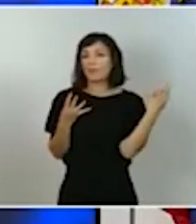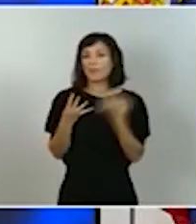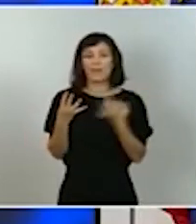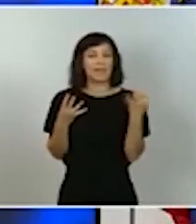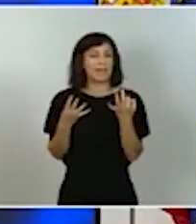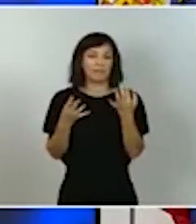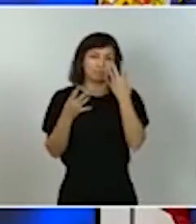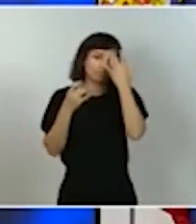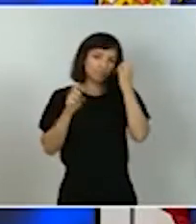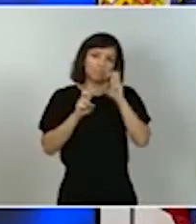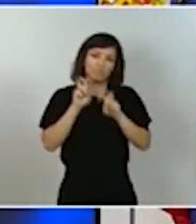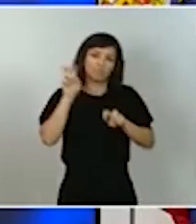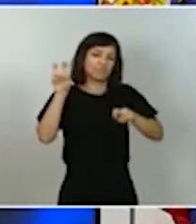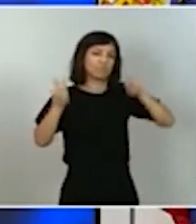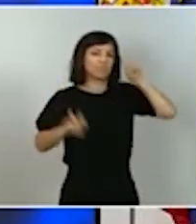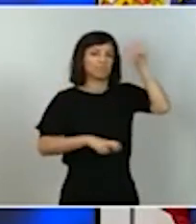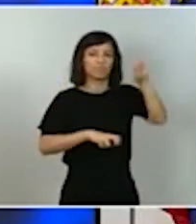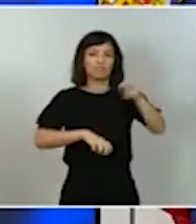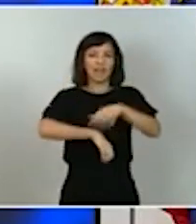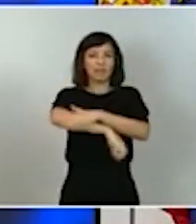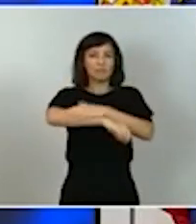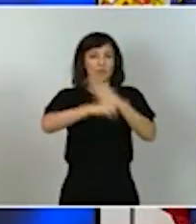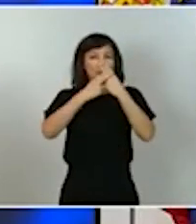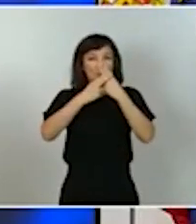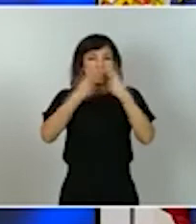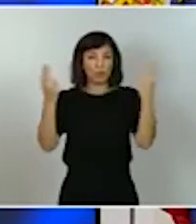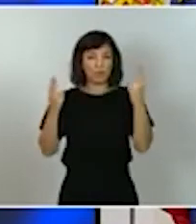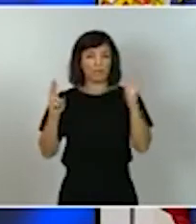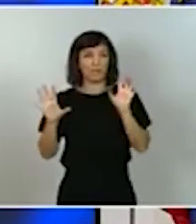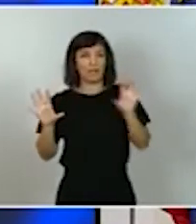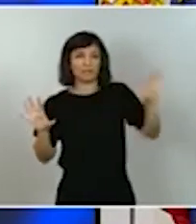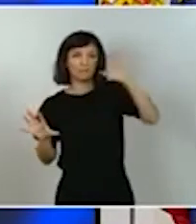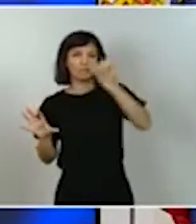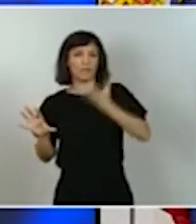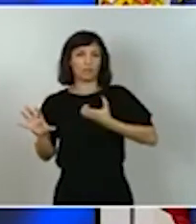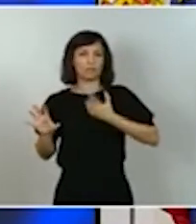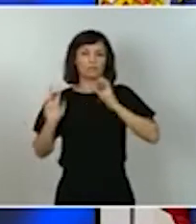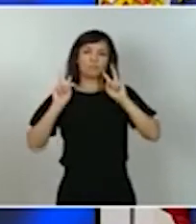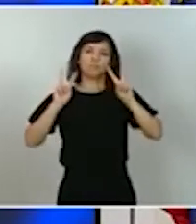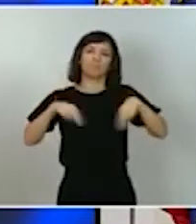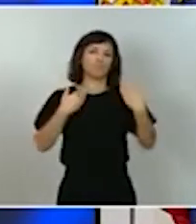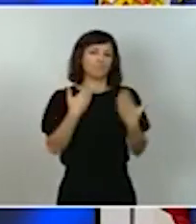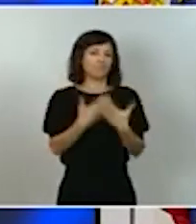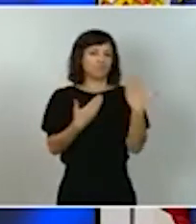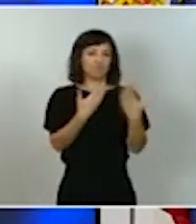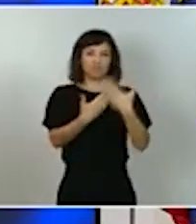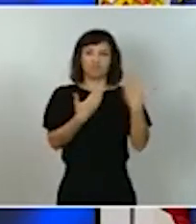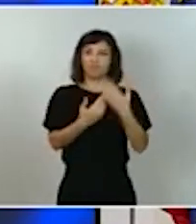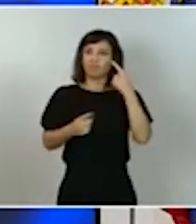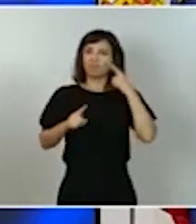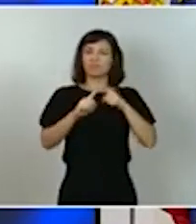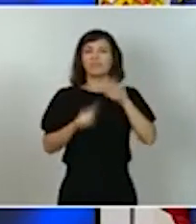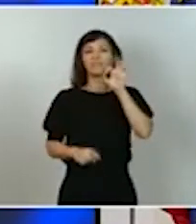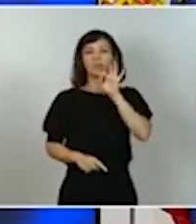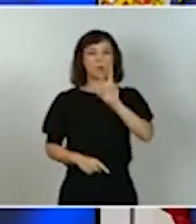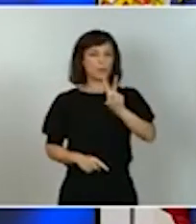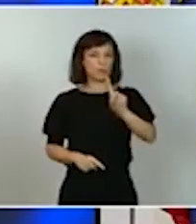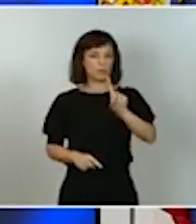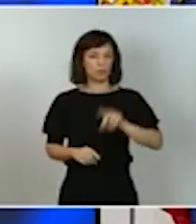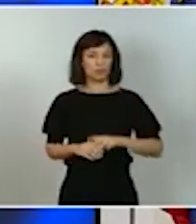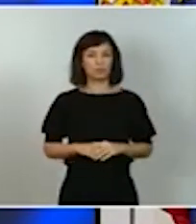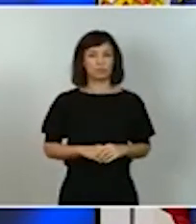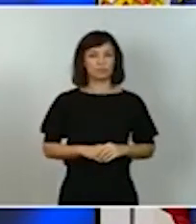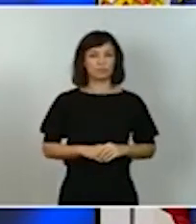administración pública de las administraciones públicas porque estamos en un estado compuesto para el siglo XXI a la digitalización